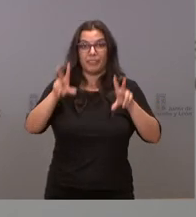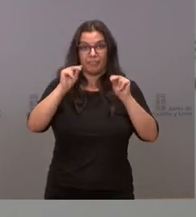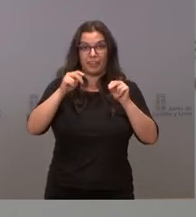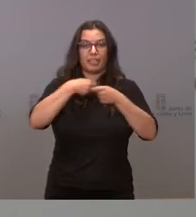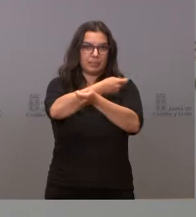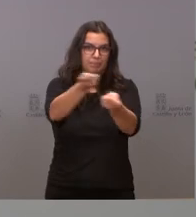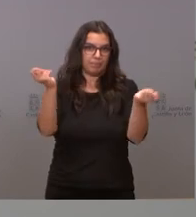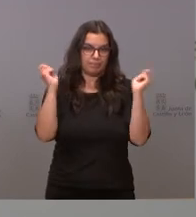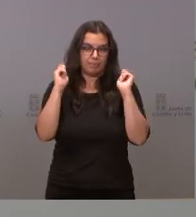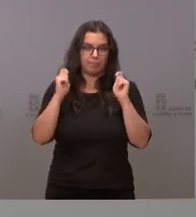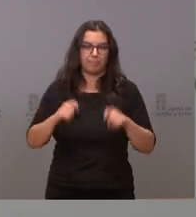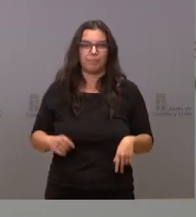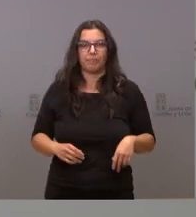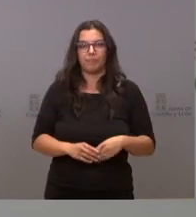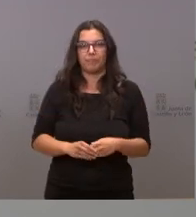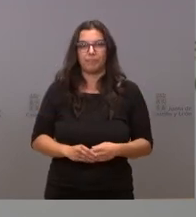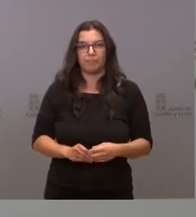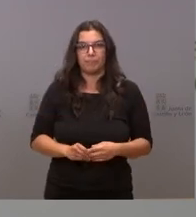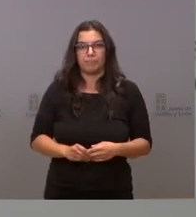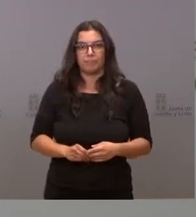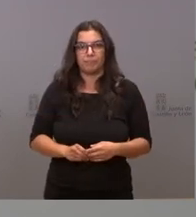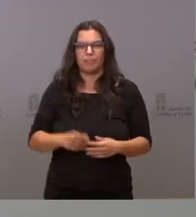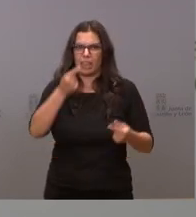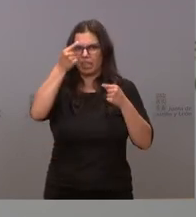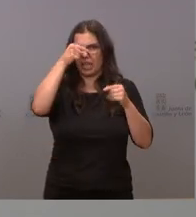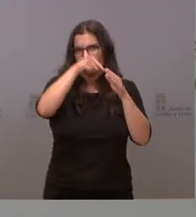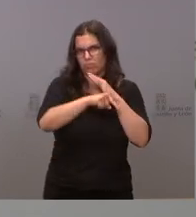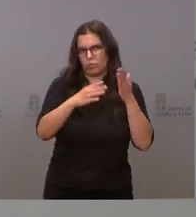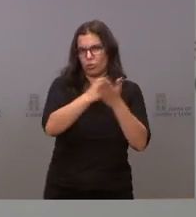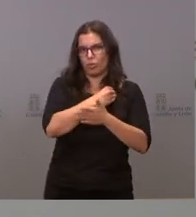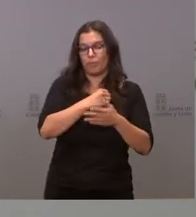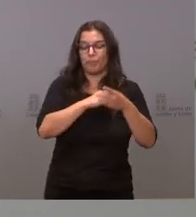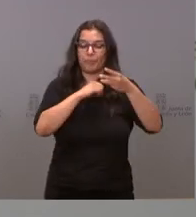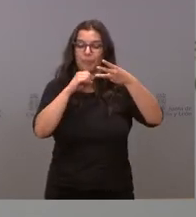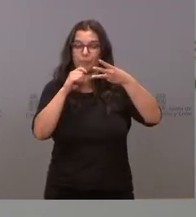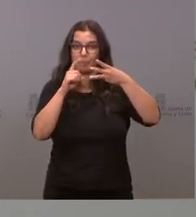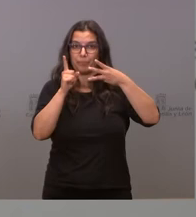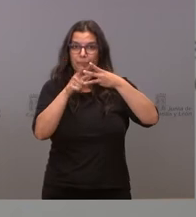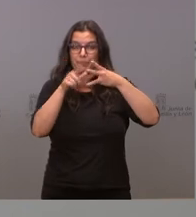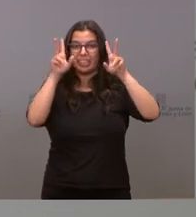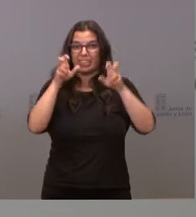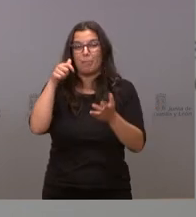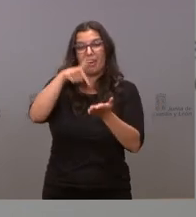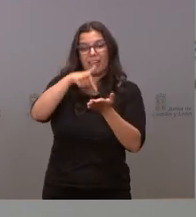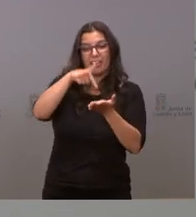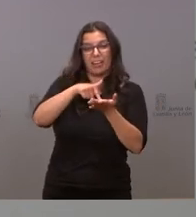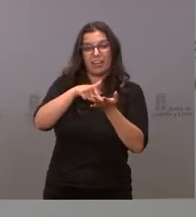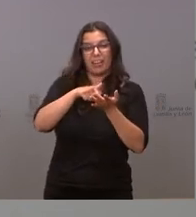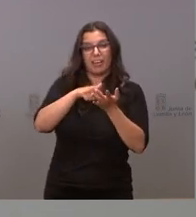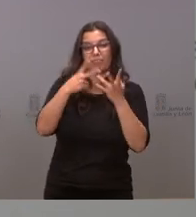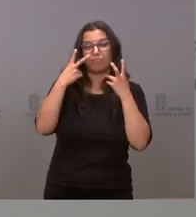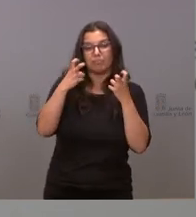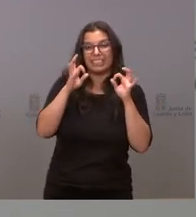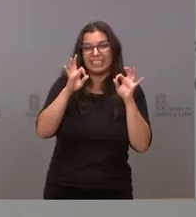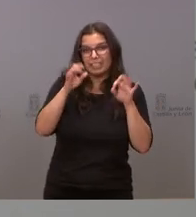esta rueda de prensa extensos. Respecto de la fiscalidad en el mundo rural.